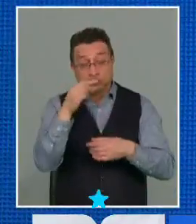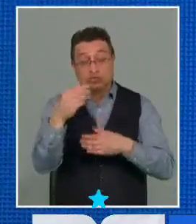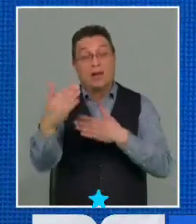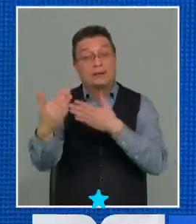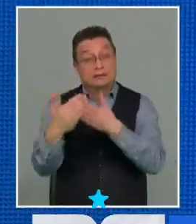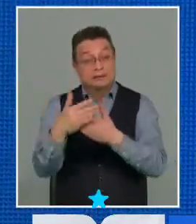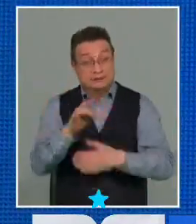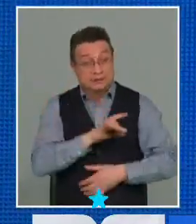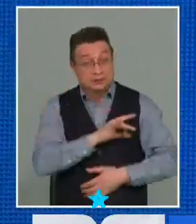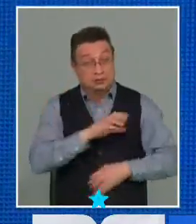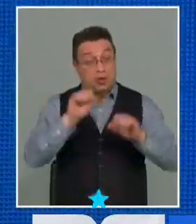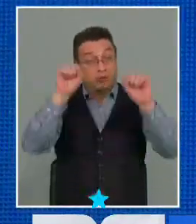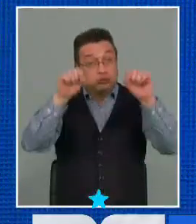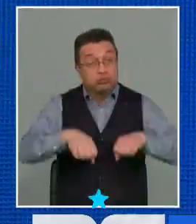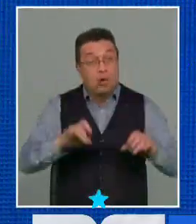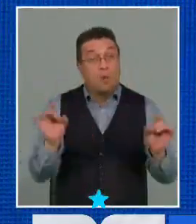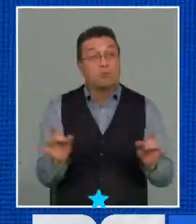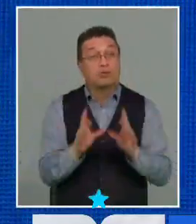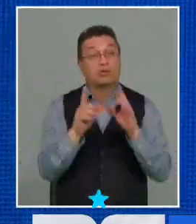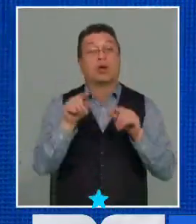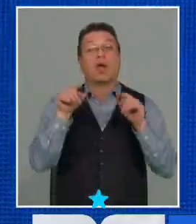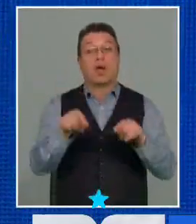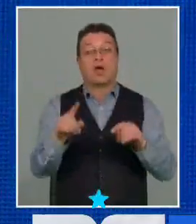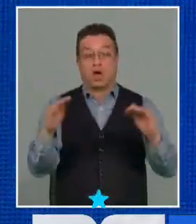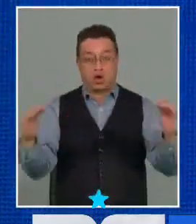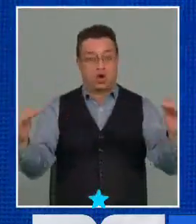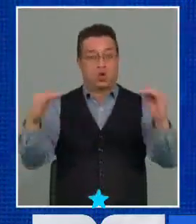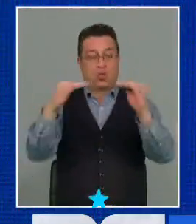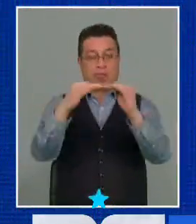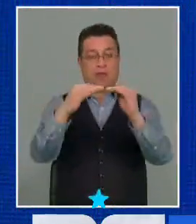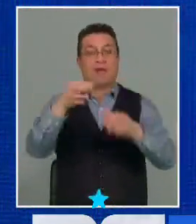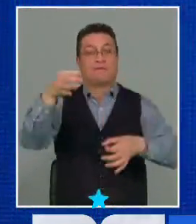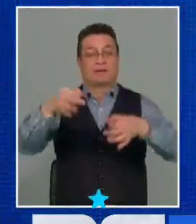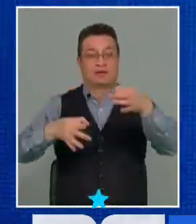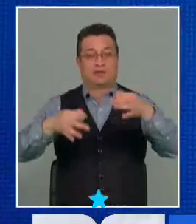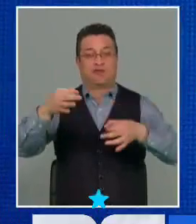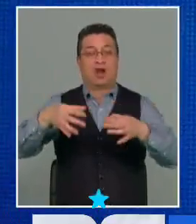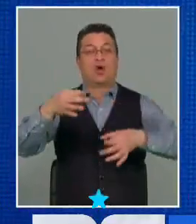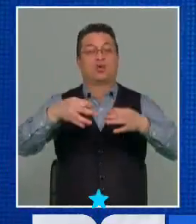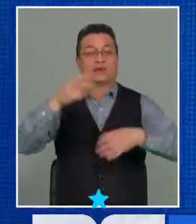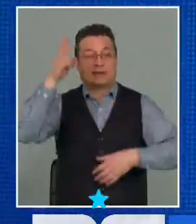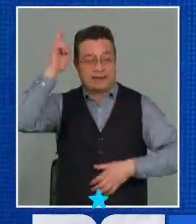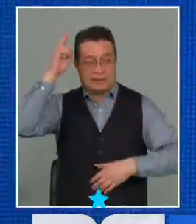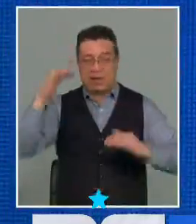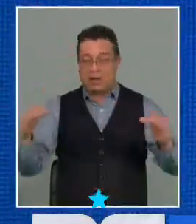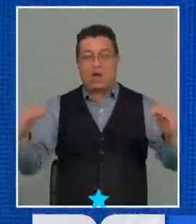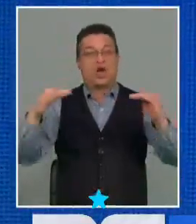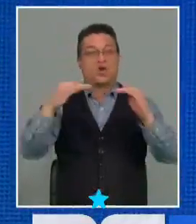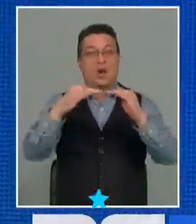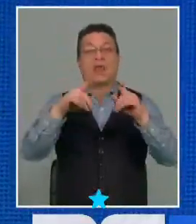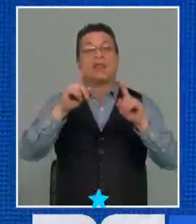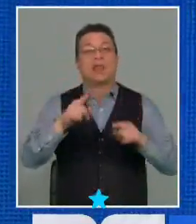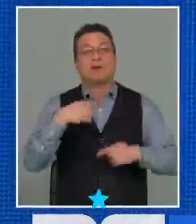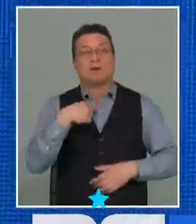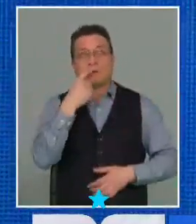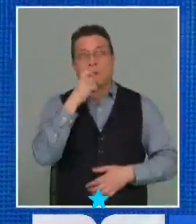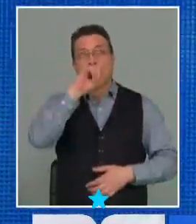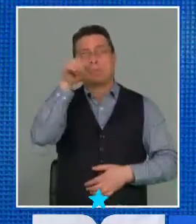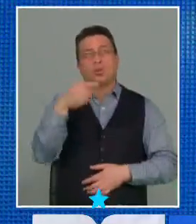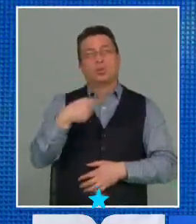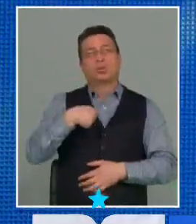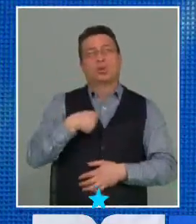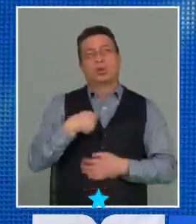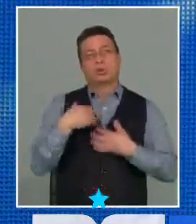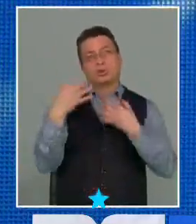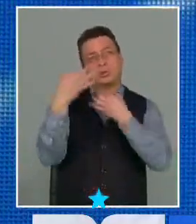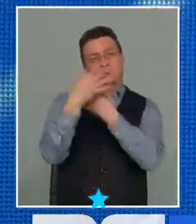en caso de aprobarse la propuesta van a estar en un plano de igualdad de los tribunales con la justicia indígena lo que hay que preguntarse en